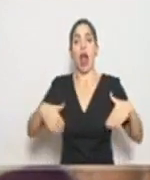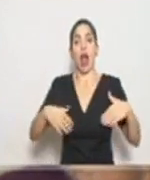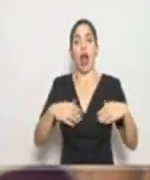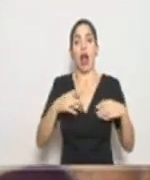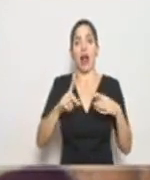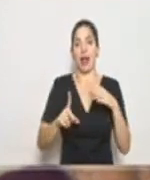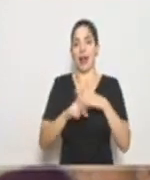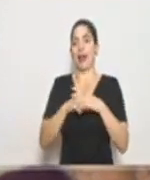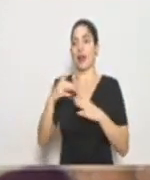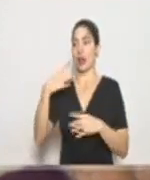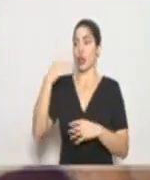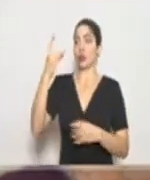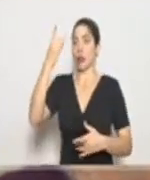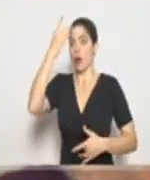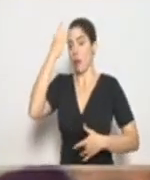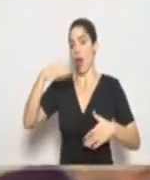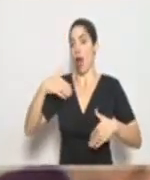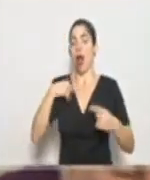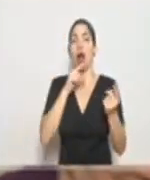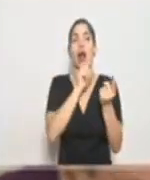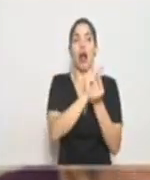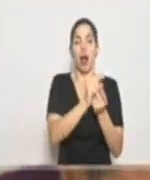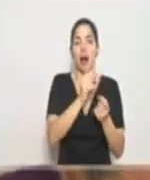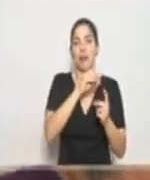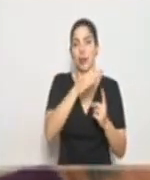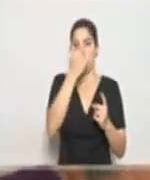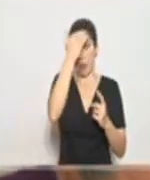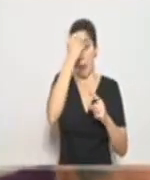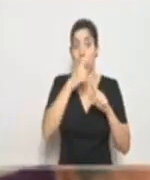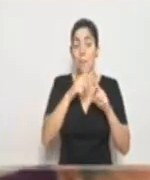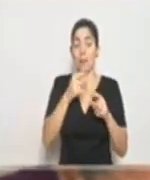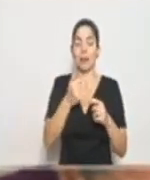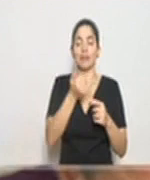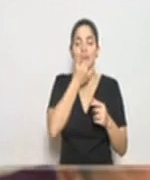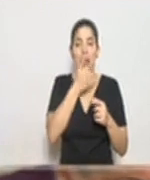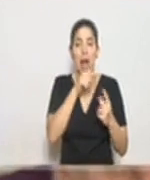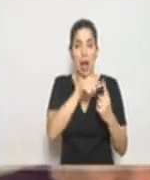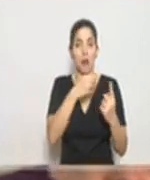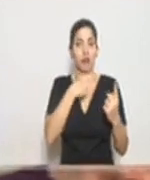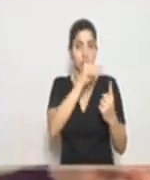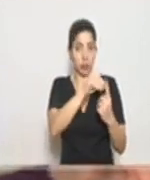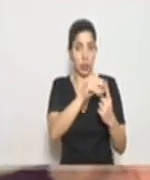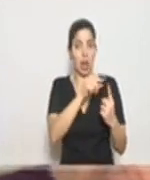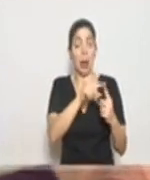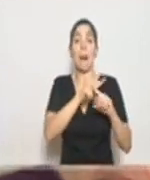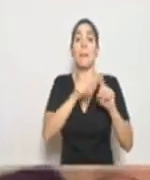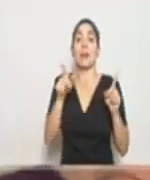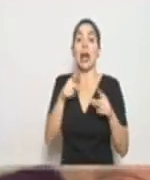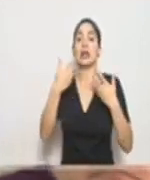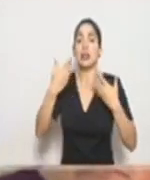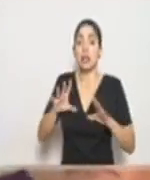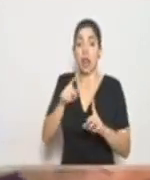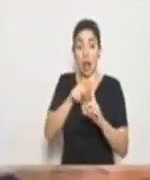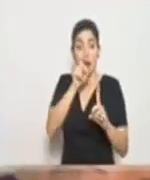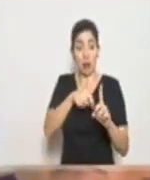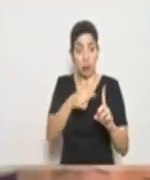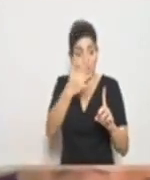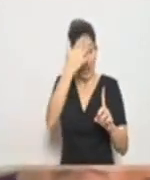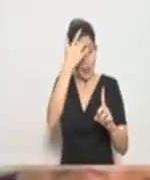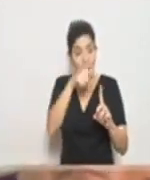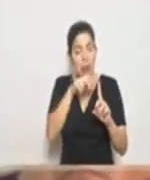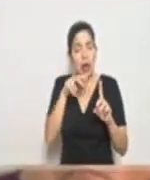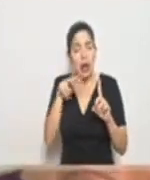En cada uno de esos casos se ha hecho un barrido epidemiológico para encontrar los contactos de esas personas y